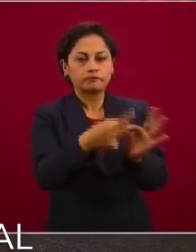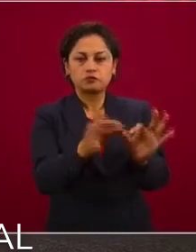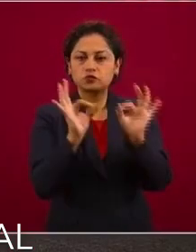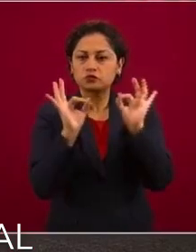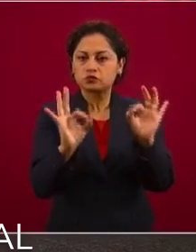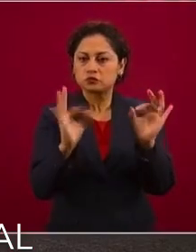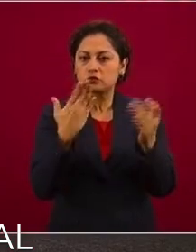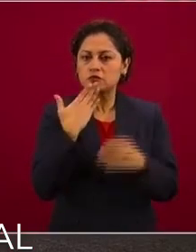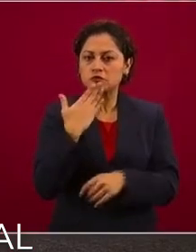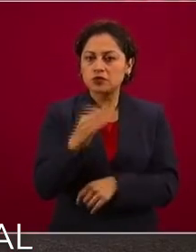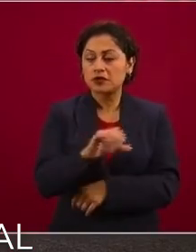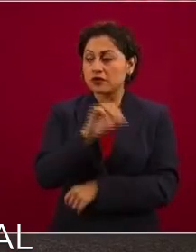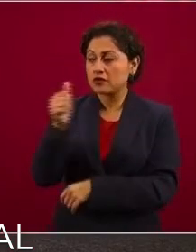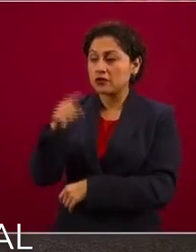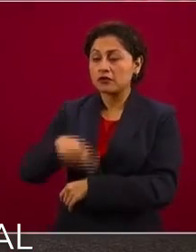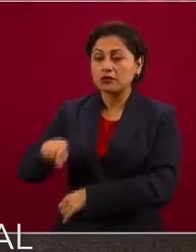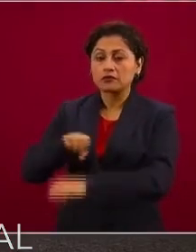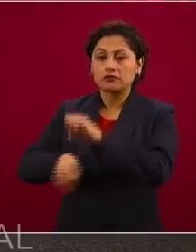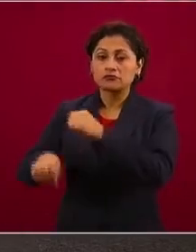tomado las medidas adecuadas. Gracias.